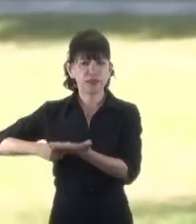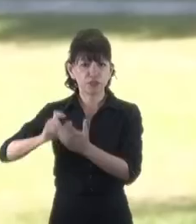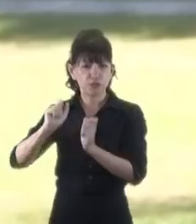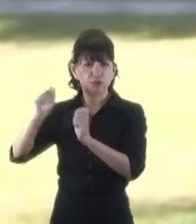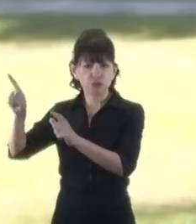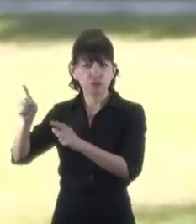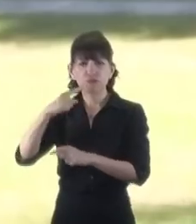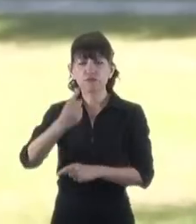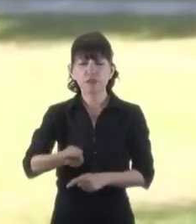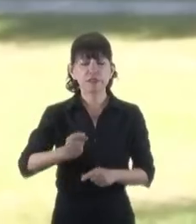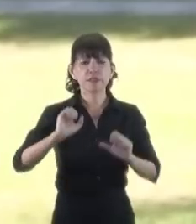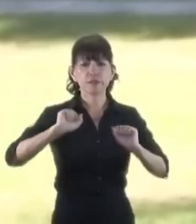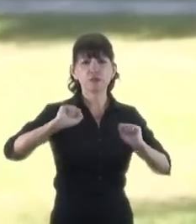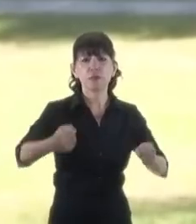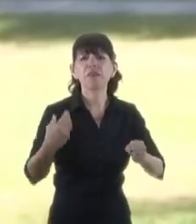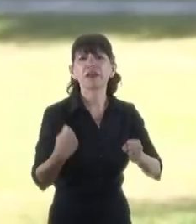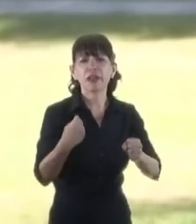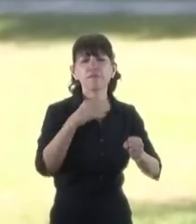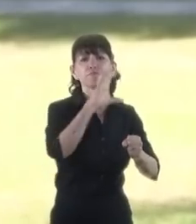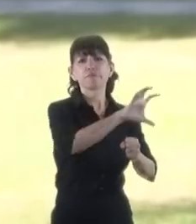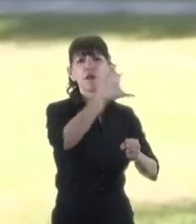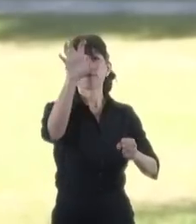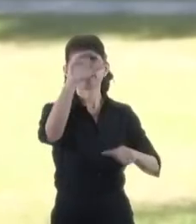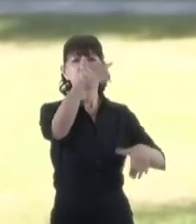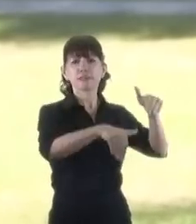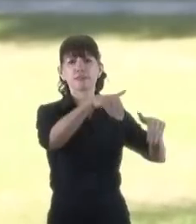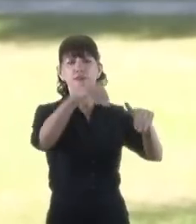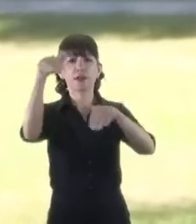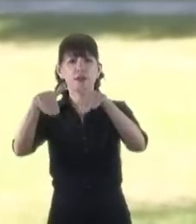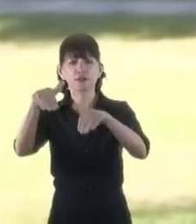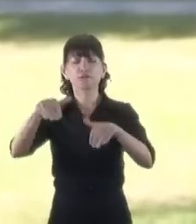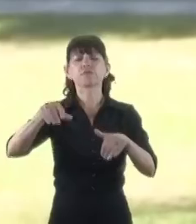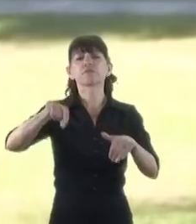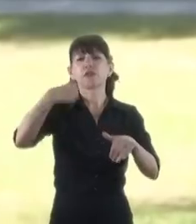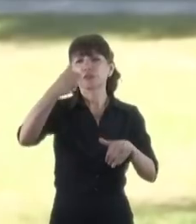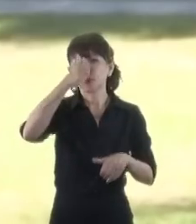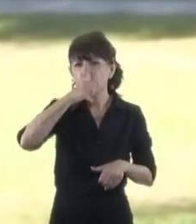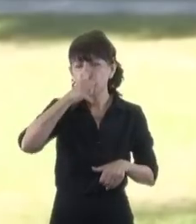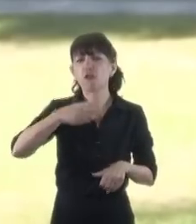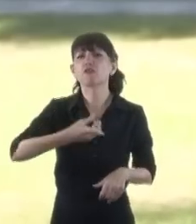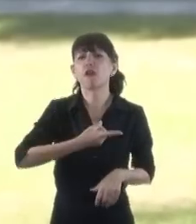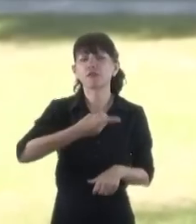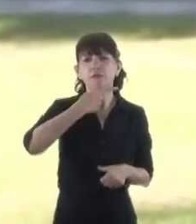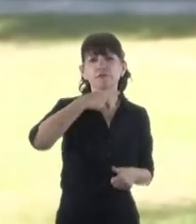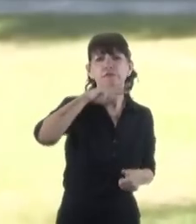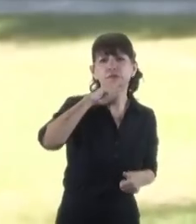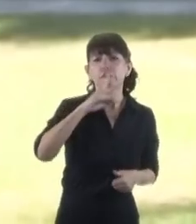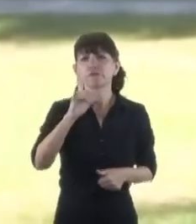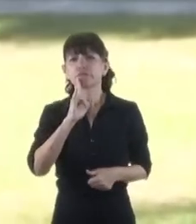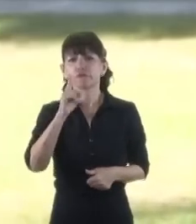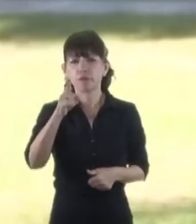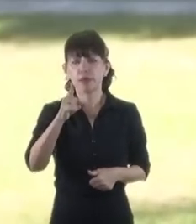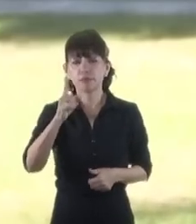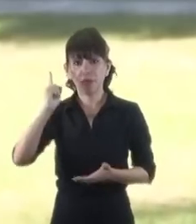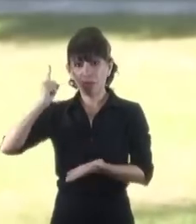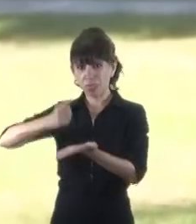elecciones provinciales que el próximo domingo debían desarrollarse en Tucumán y en San Juan. Esa decisión